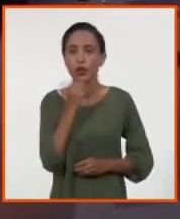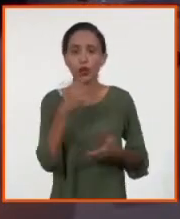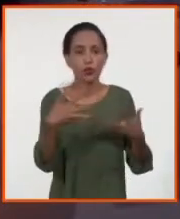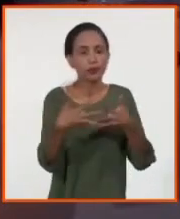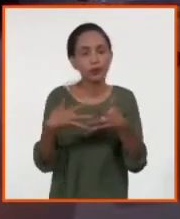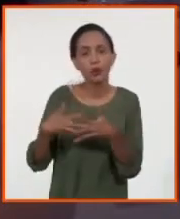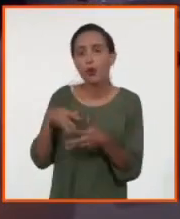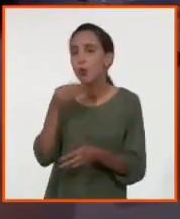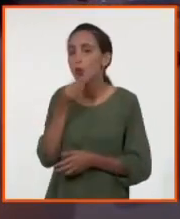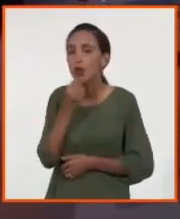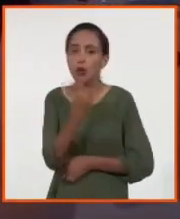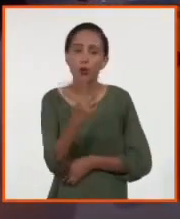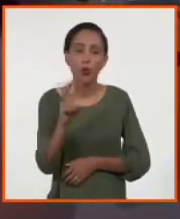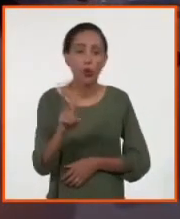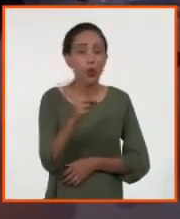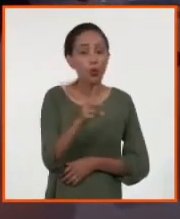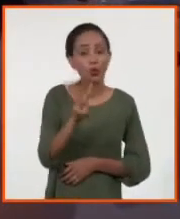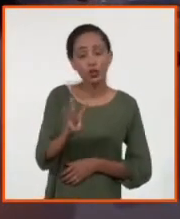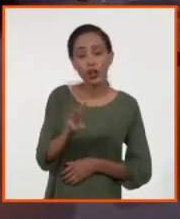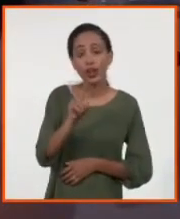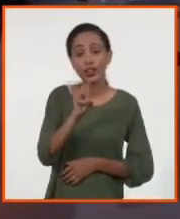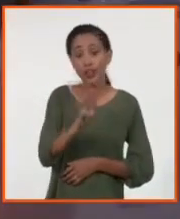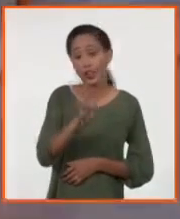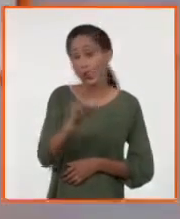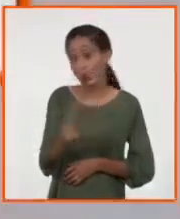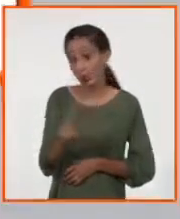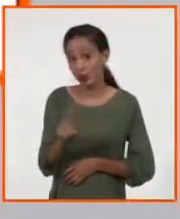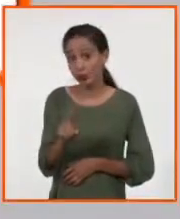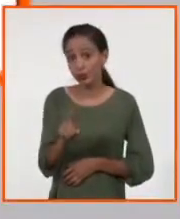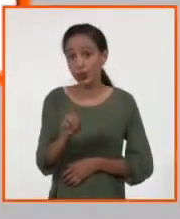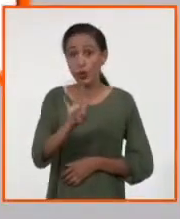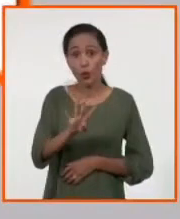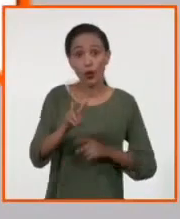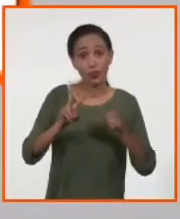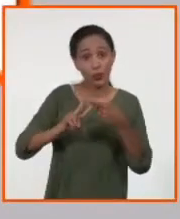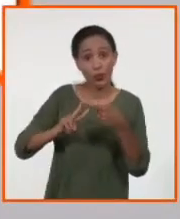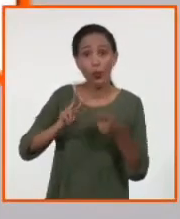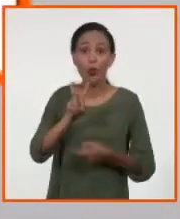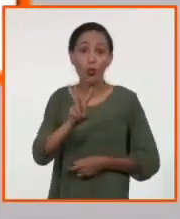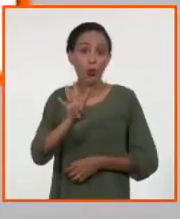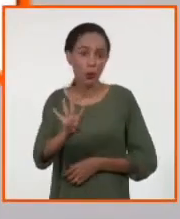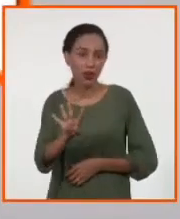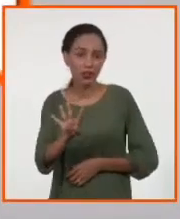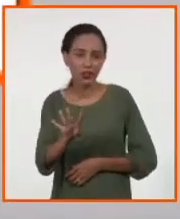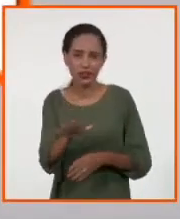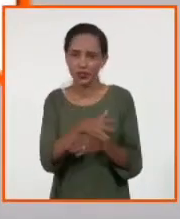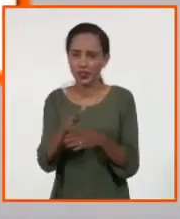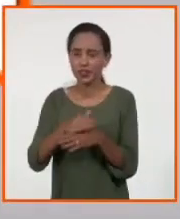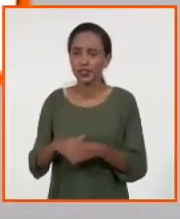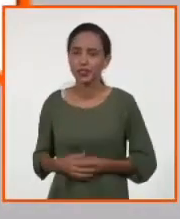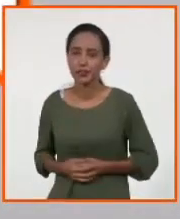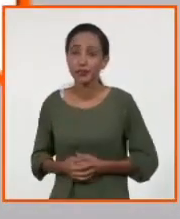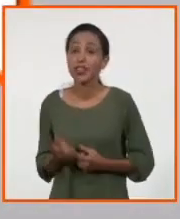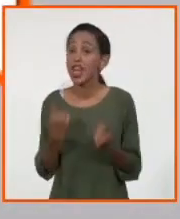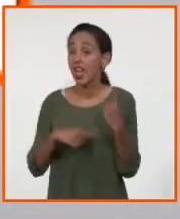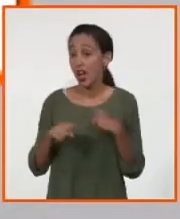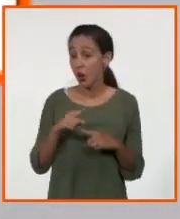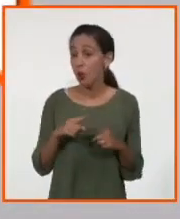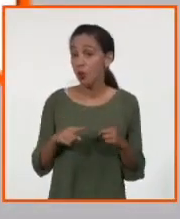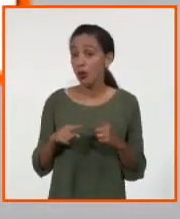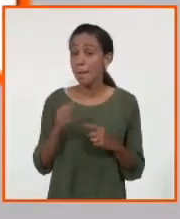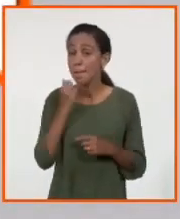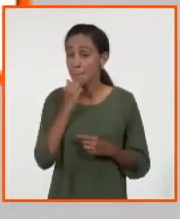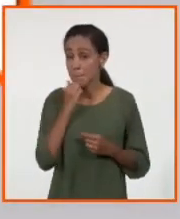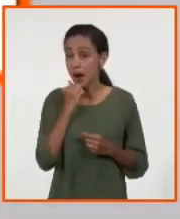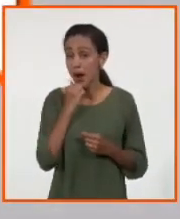-2, puede ser 1-3, puede ser 3-1, puede ser 4-2, 2-4. Y hay combinaciones más peligrosas que